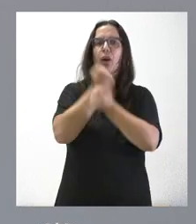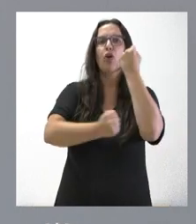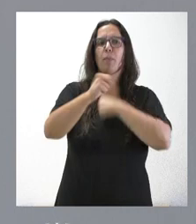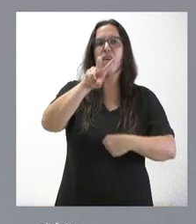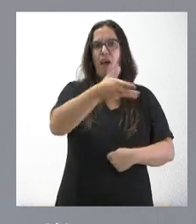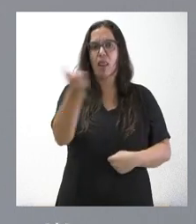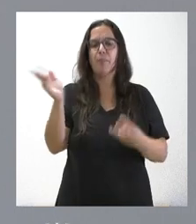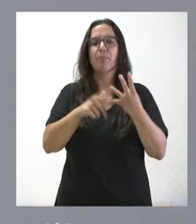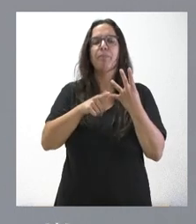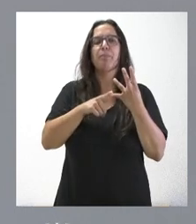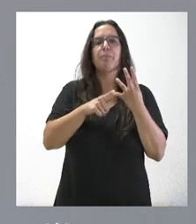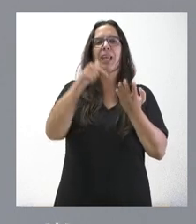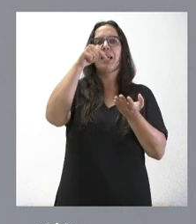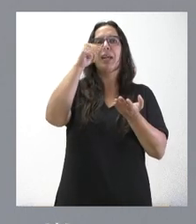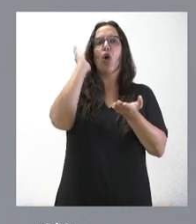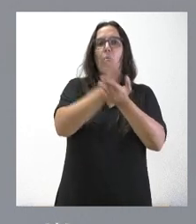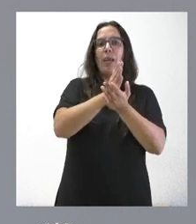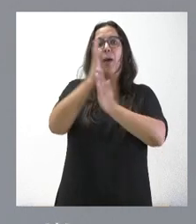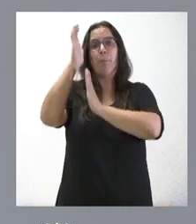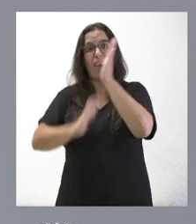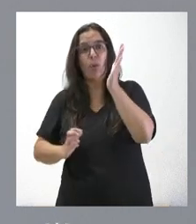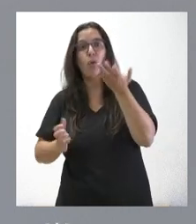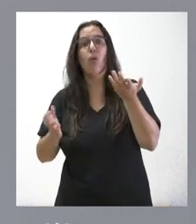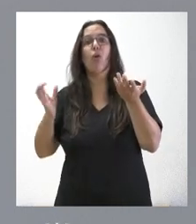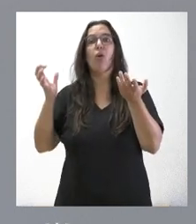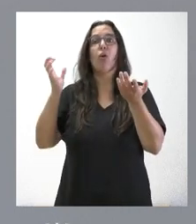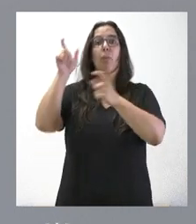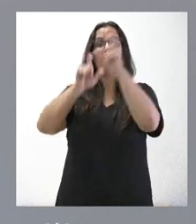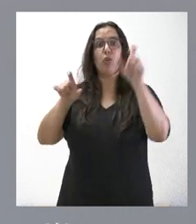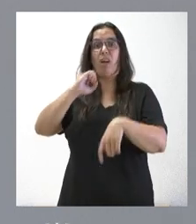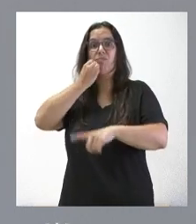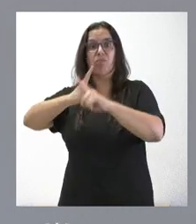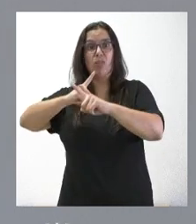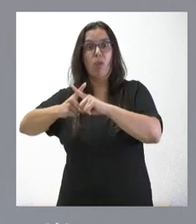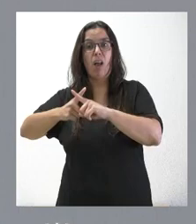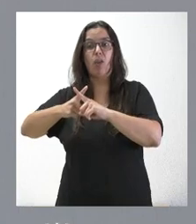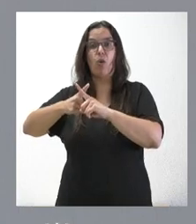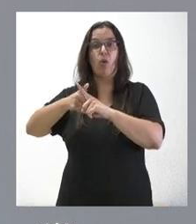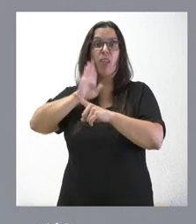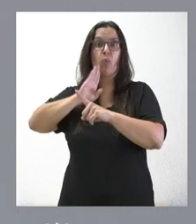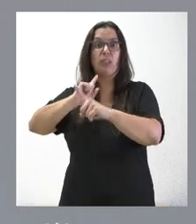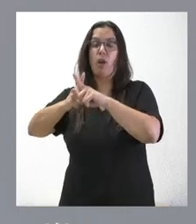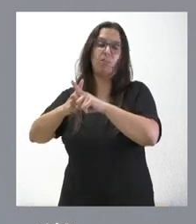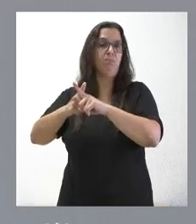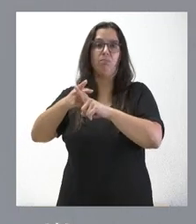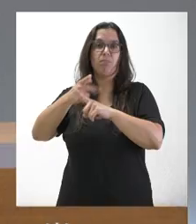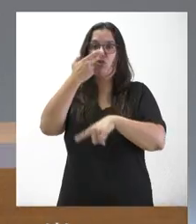gente. Rebajar condenas a delincuentes sexuales perjudica, creo yo, a los intereses de la gente.